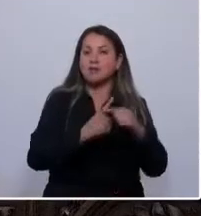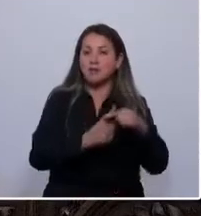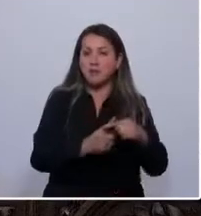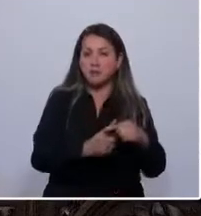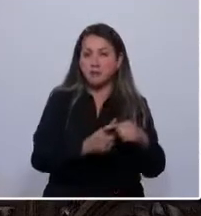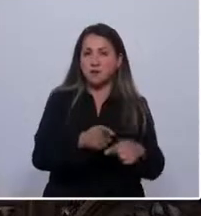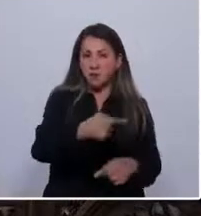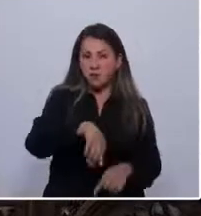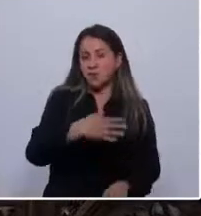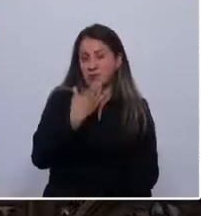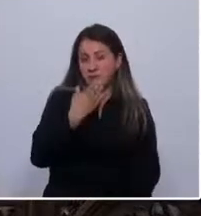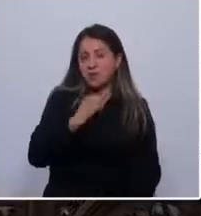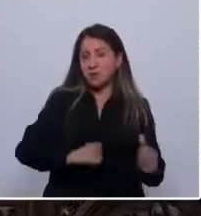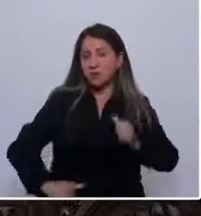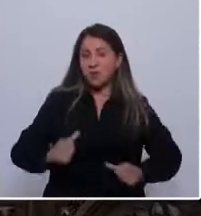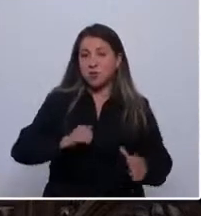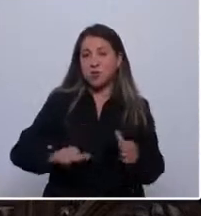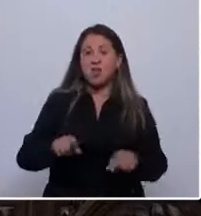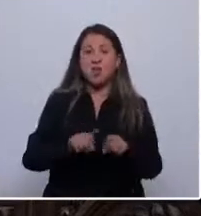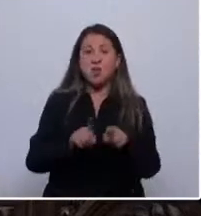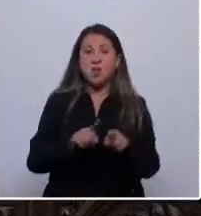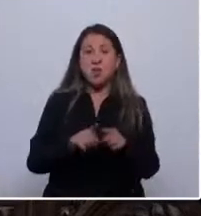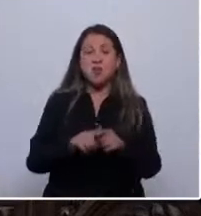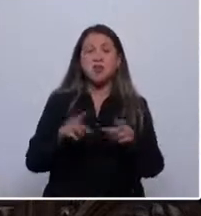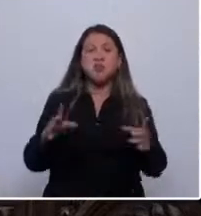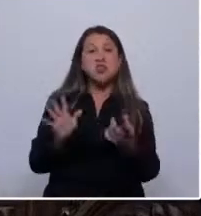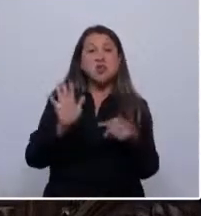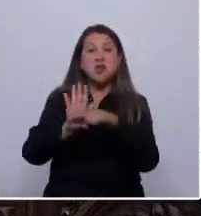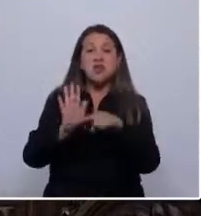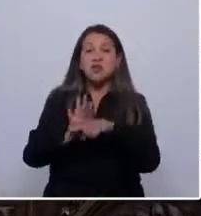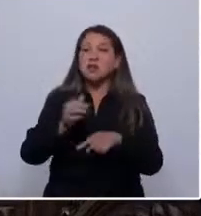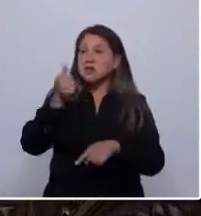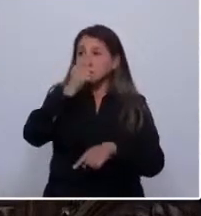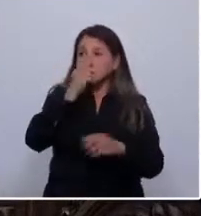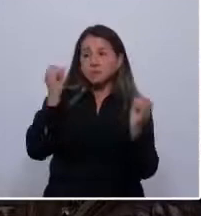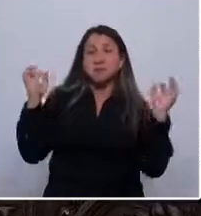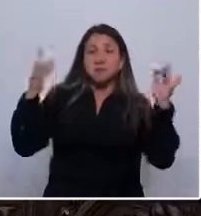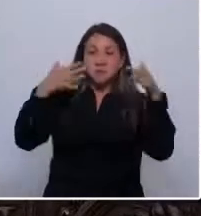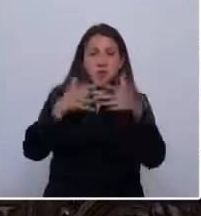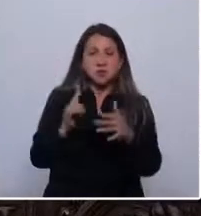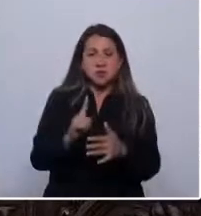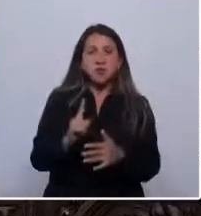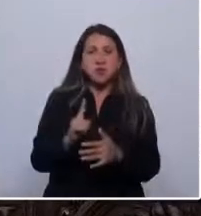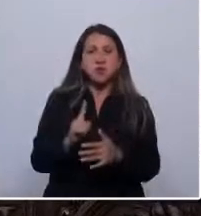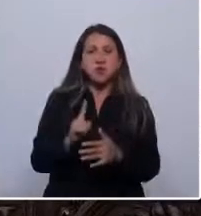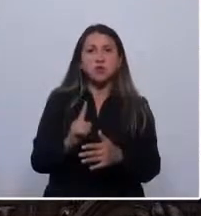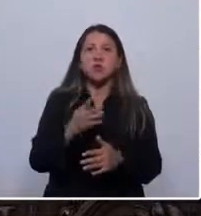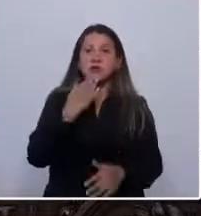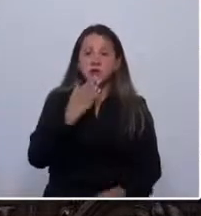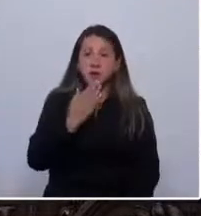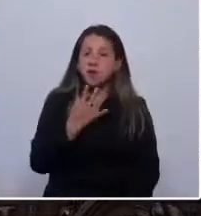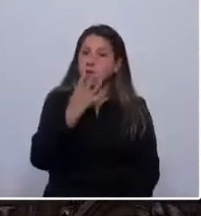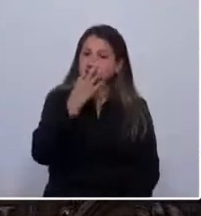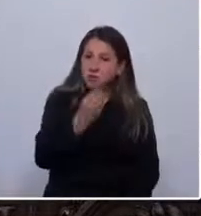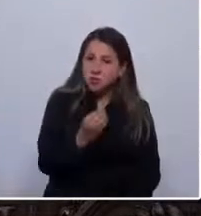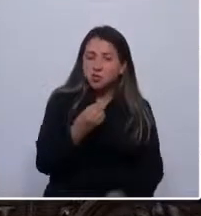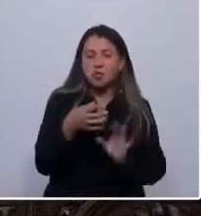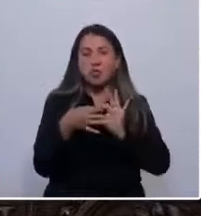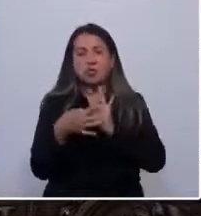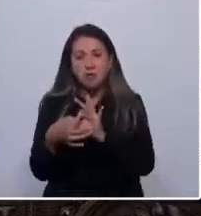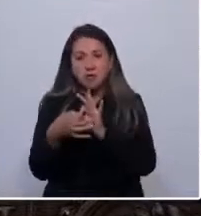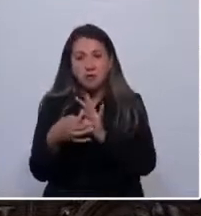En ellas, la toxicidad no se vierte sobre el medio ambiente, sino que penetra bajo la forma de adicción, dependencia,